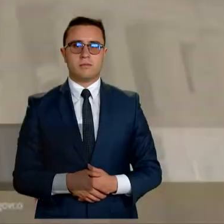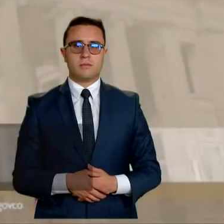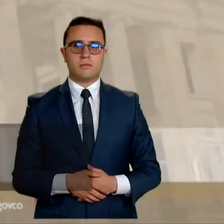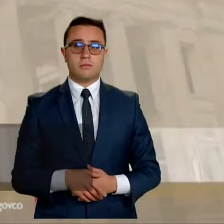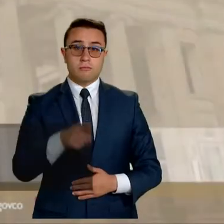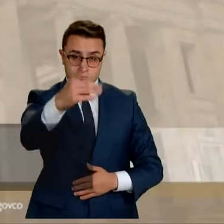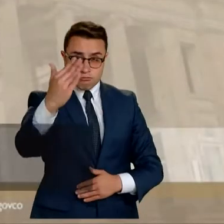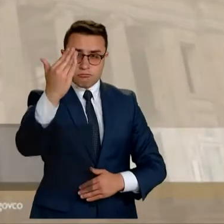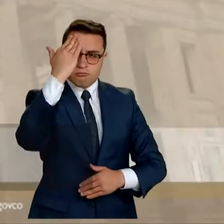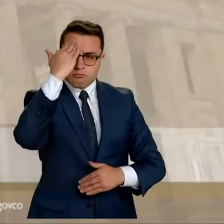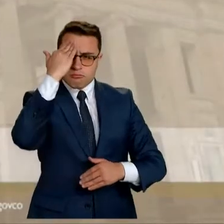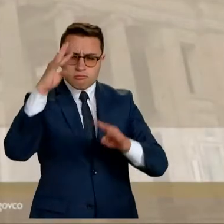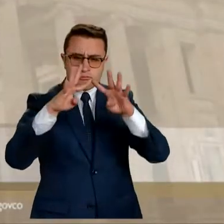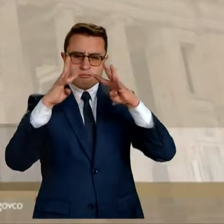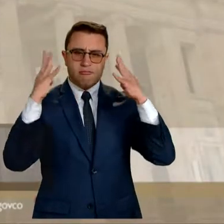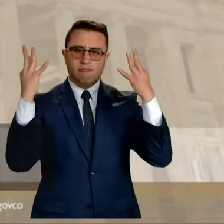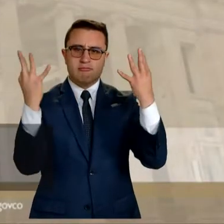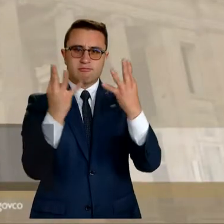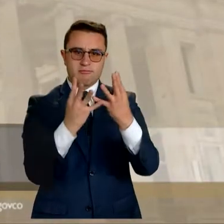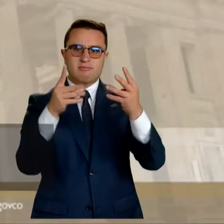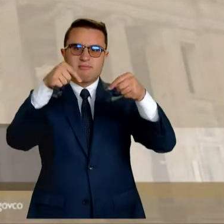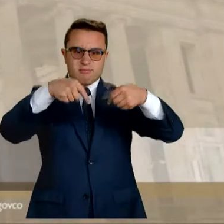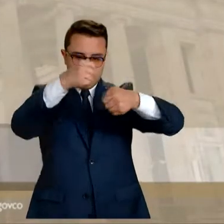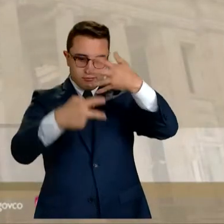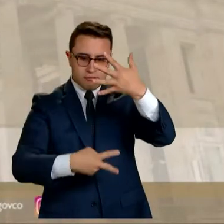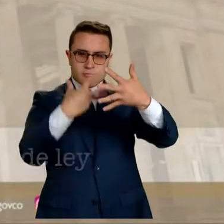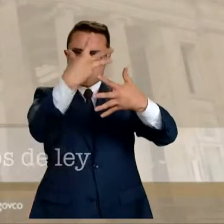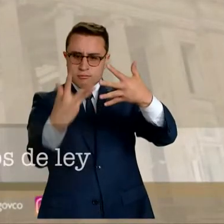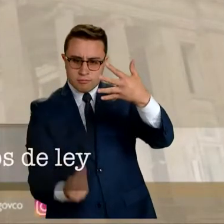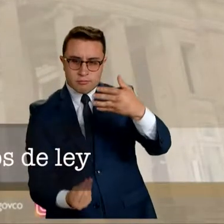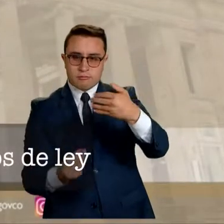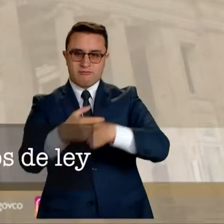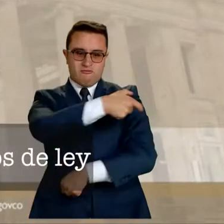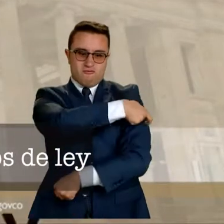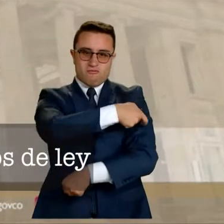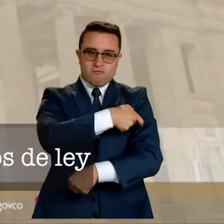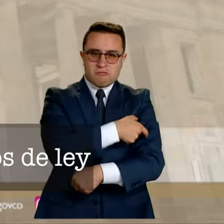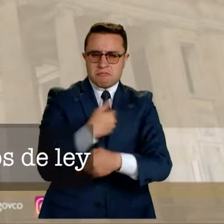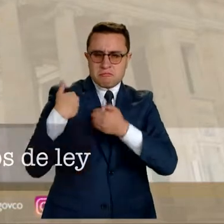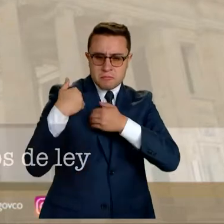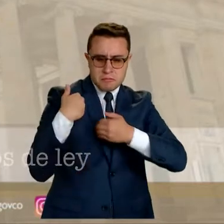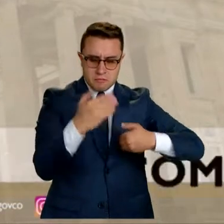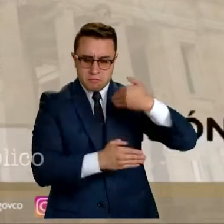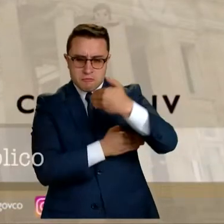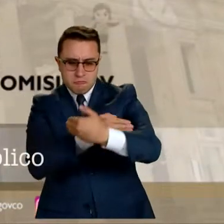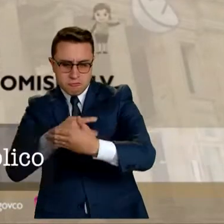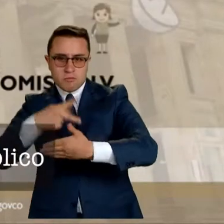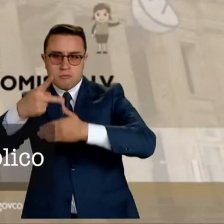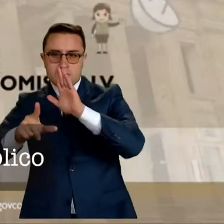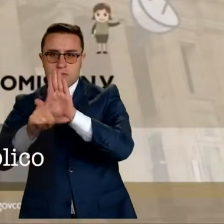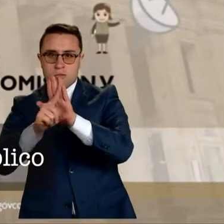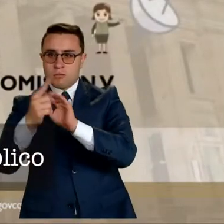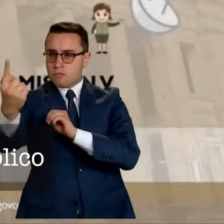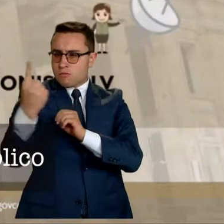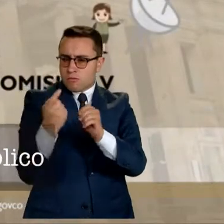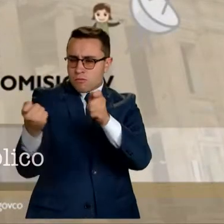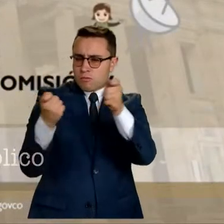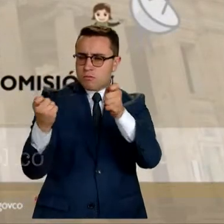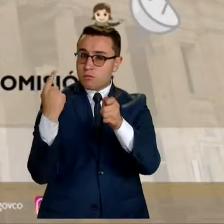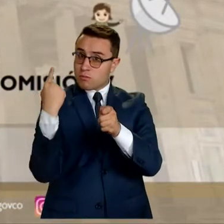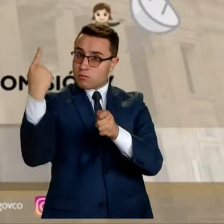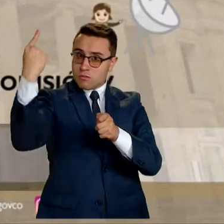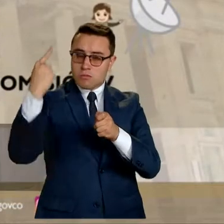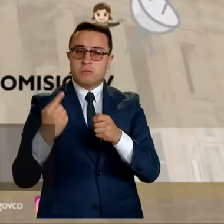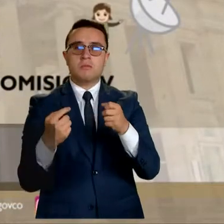¿Sabías que en el Senado existen siete comisiones constitucionales encargadas de darle trámite a proyectos de ley, citar a debates de control político y público